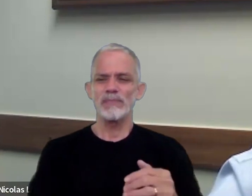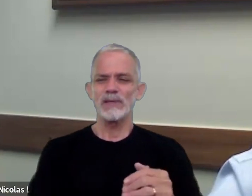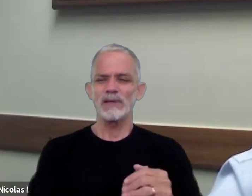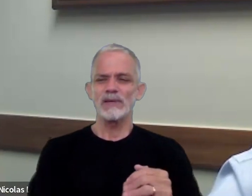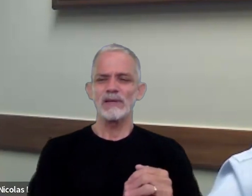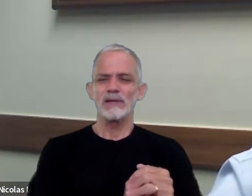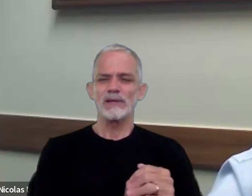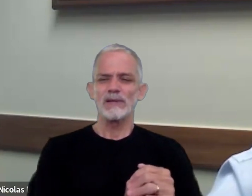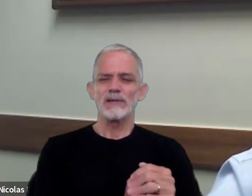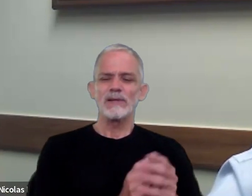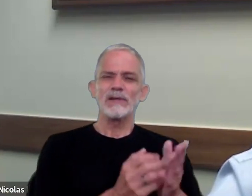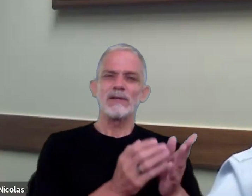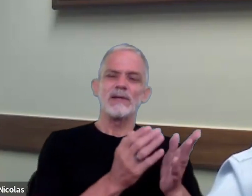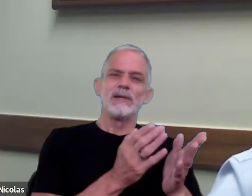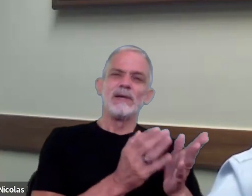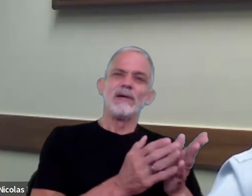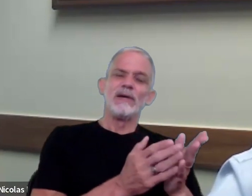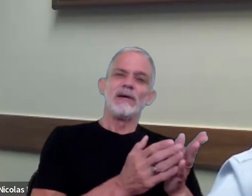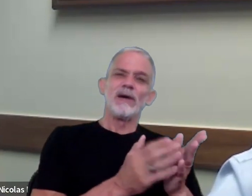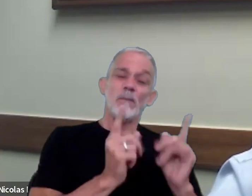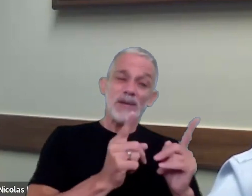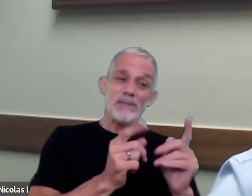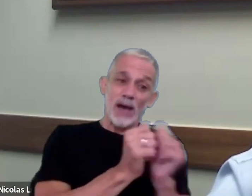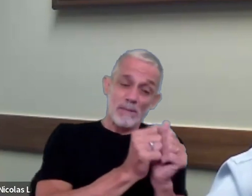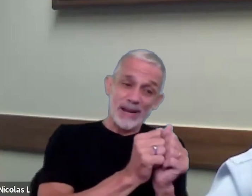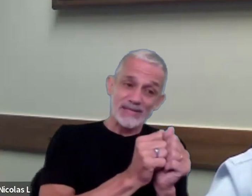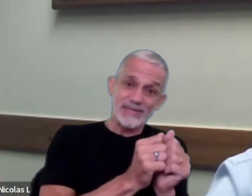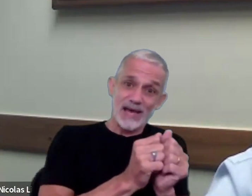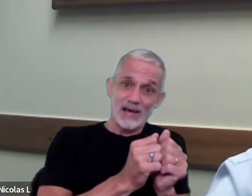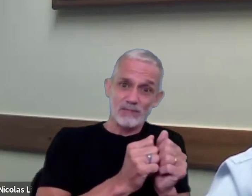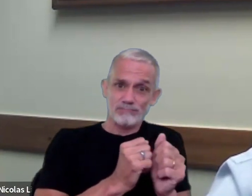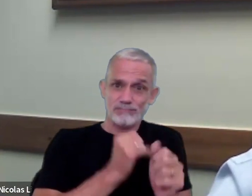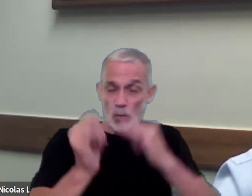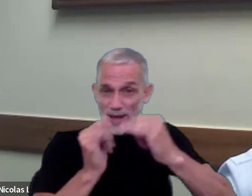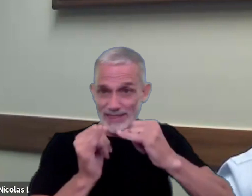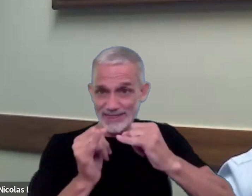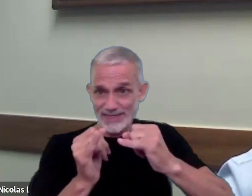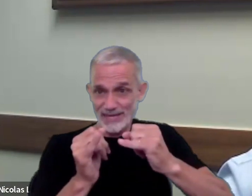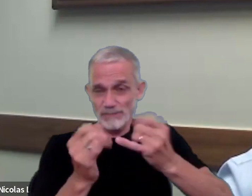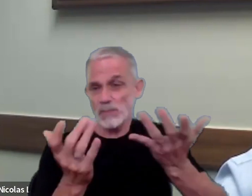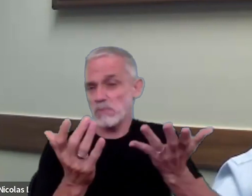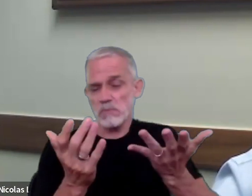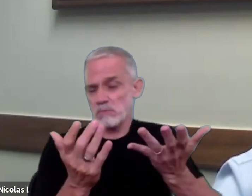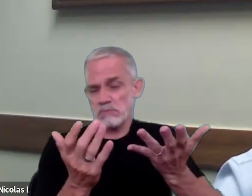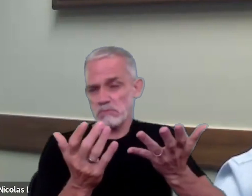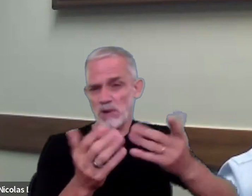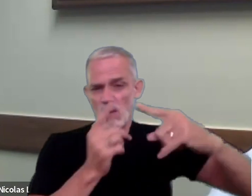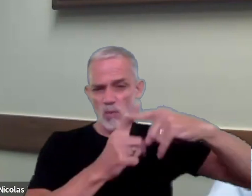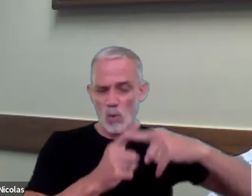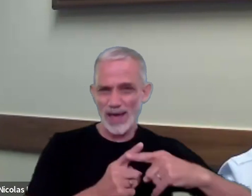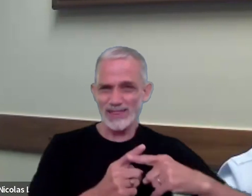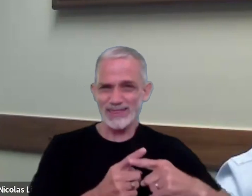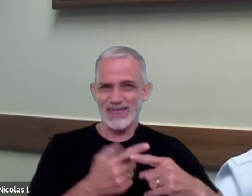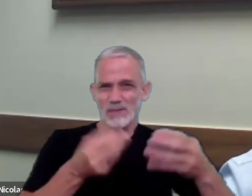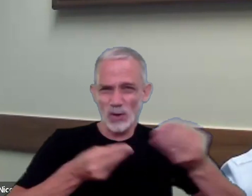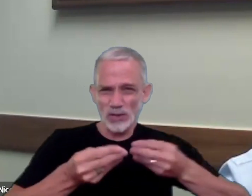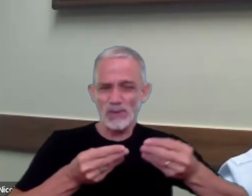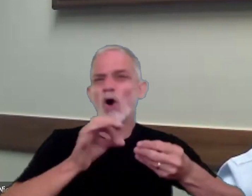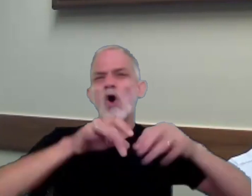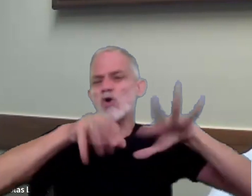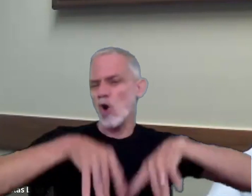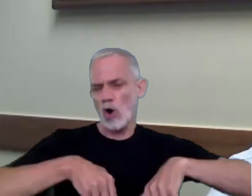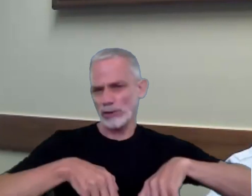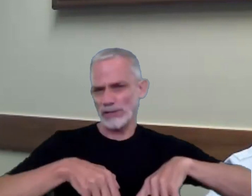lo exteriorice o ya sea por una cuenta contable específica o por una nota